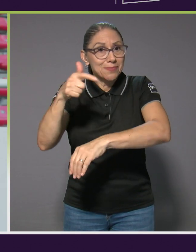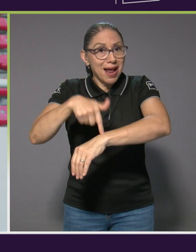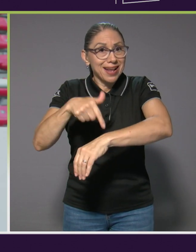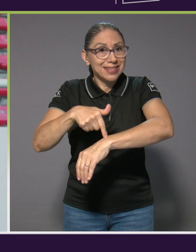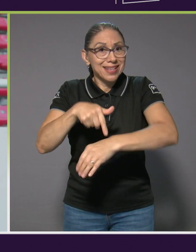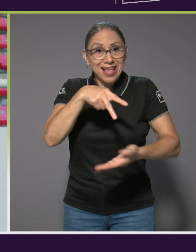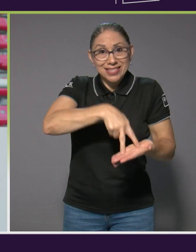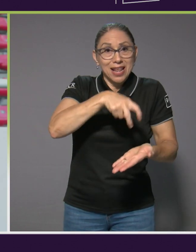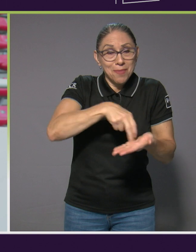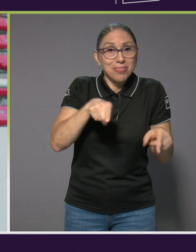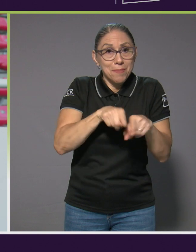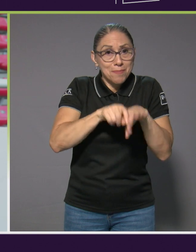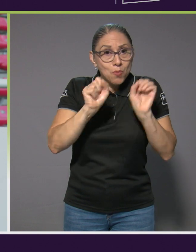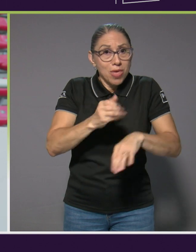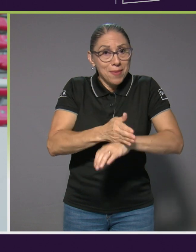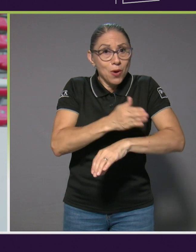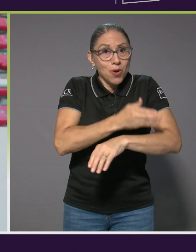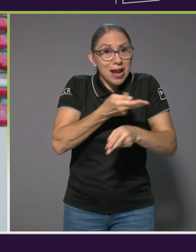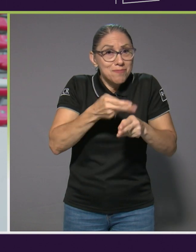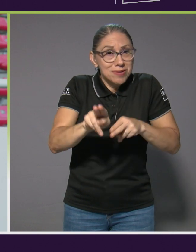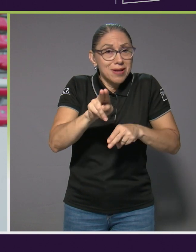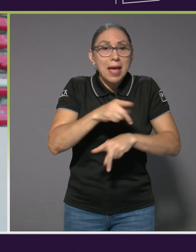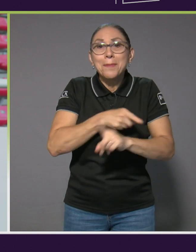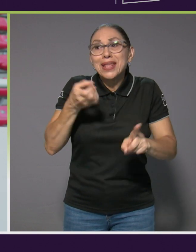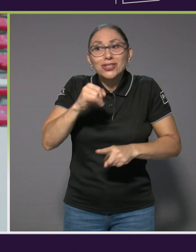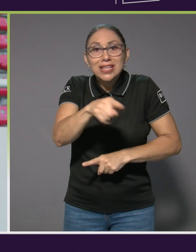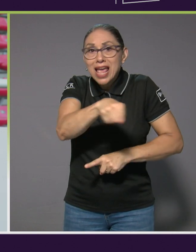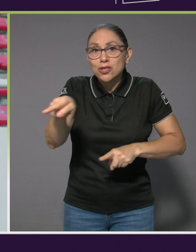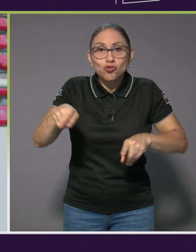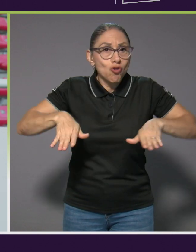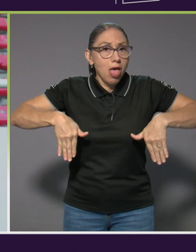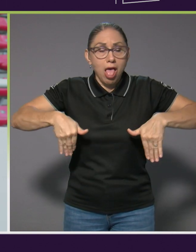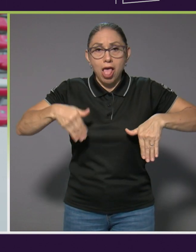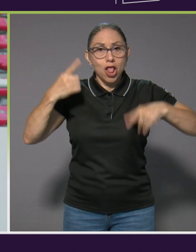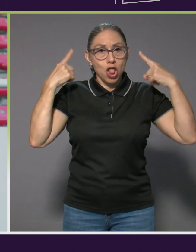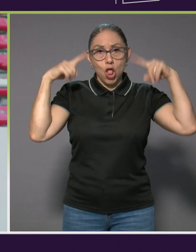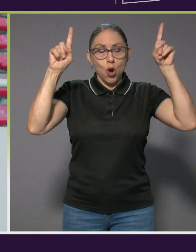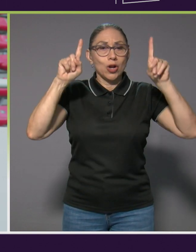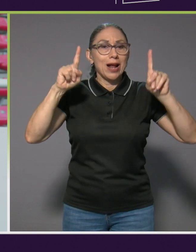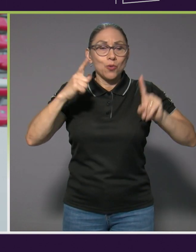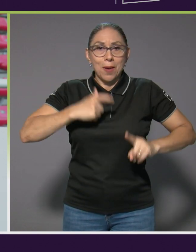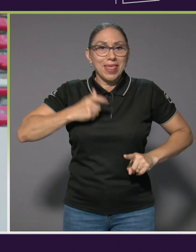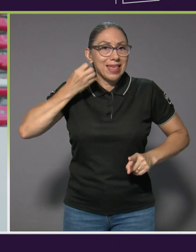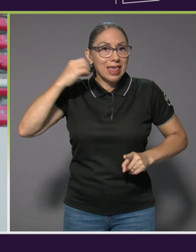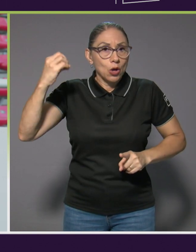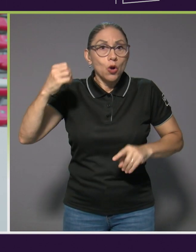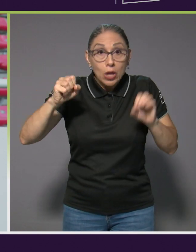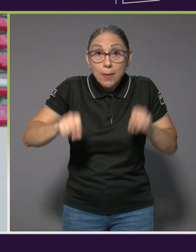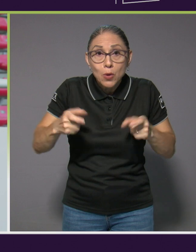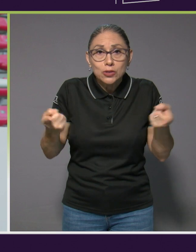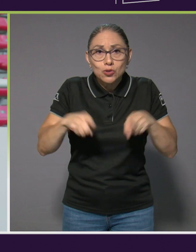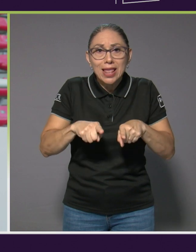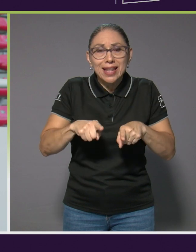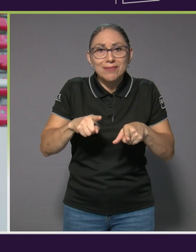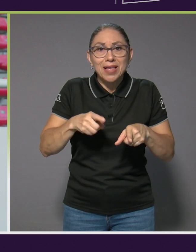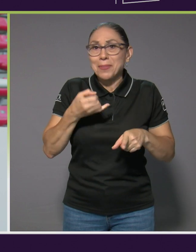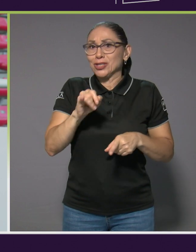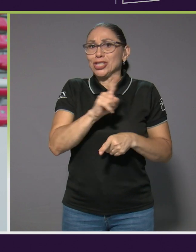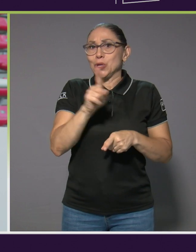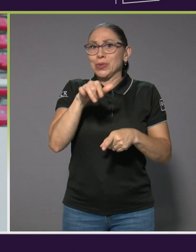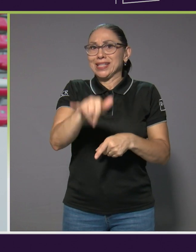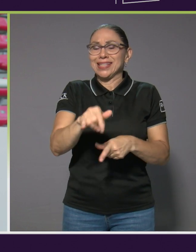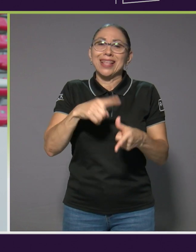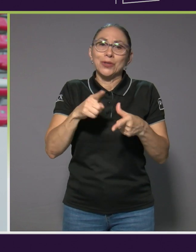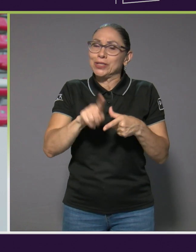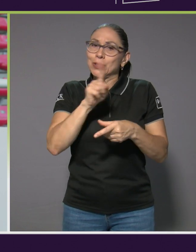mejores marcas, pero si no logran una medalla de oro que podría suceder, entonces no cumplimos el objetivo, entonces no, yo